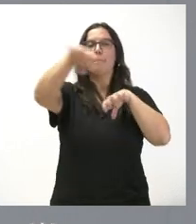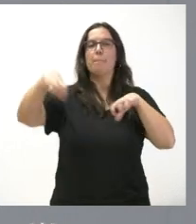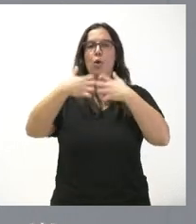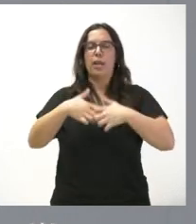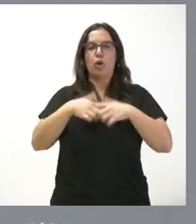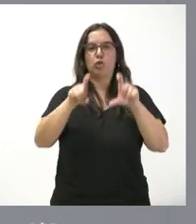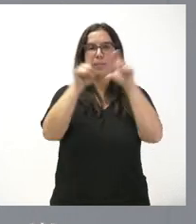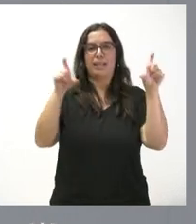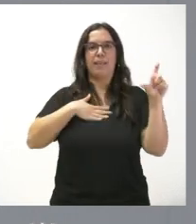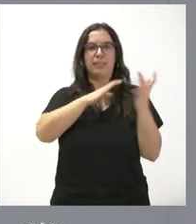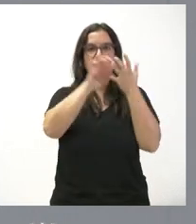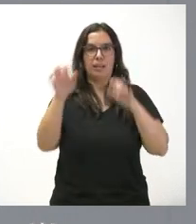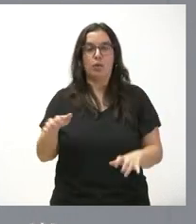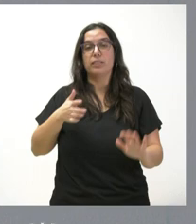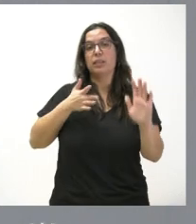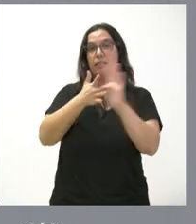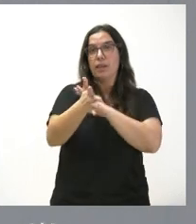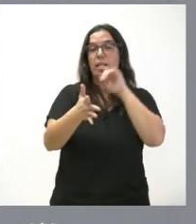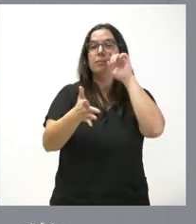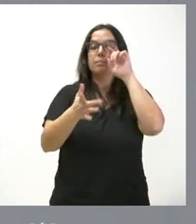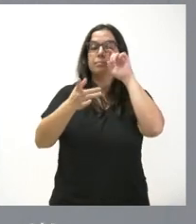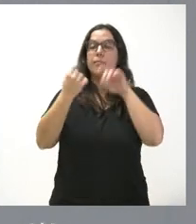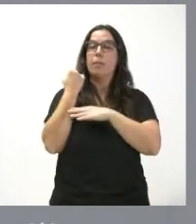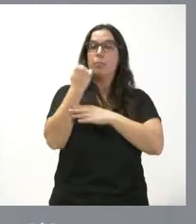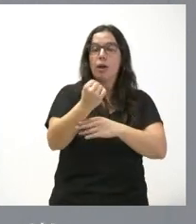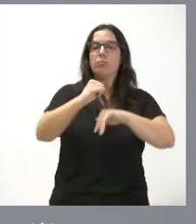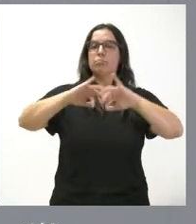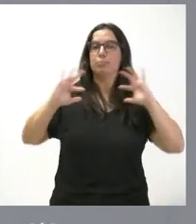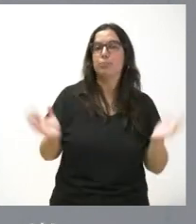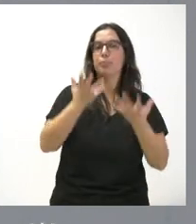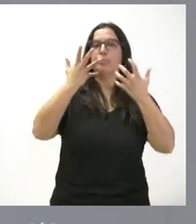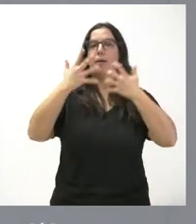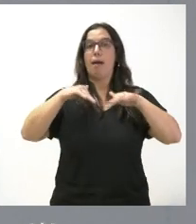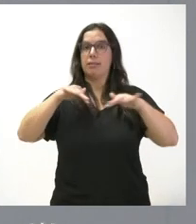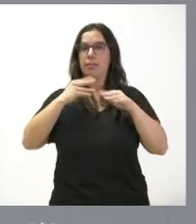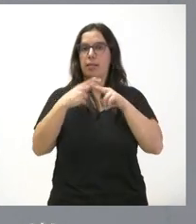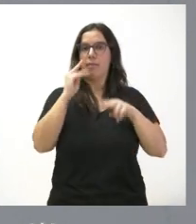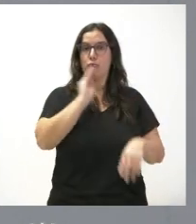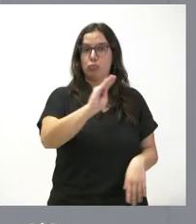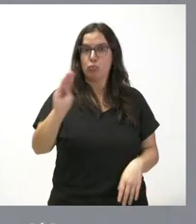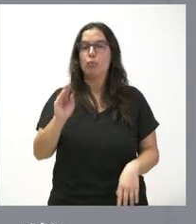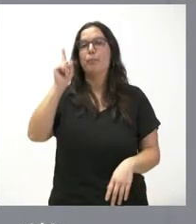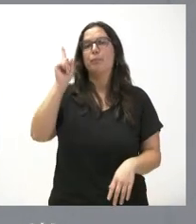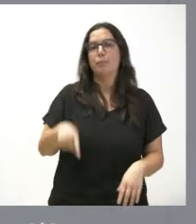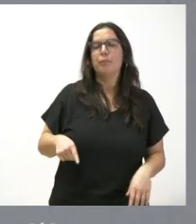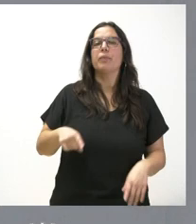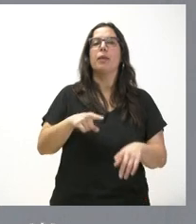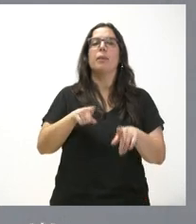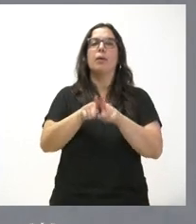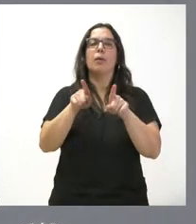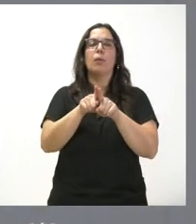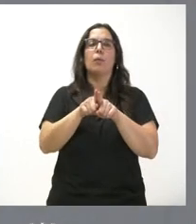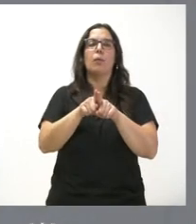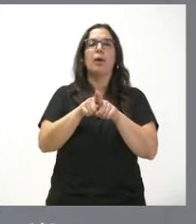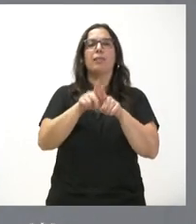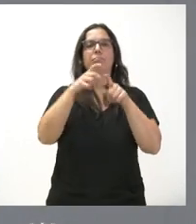Castilla y León. Se trata de que apoyemos y promovamos esta actividad, así como las asociaciones de polígonos en el ámbito empresarial para la